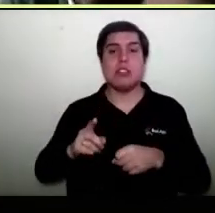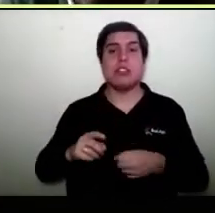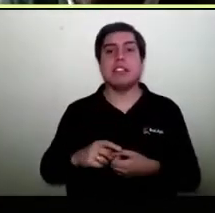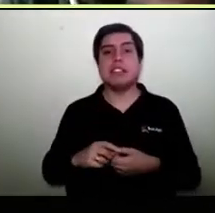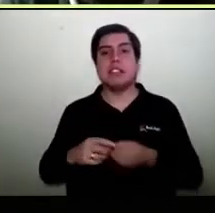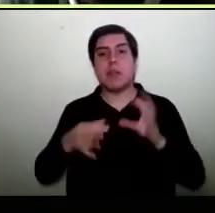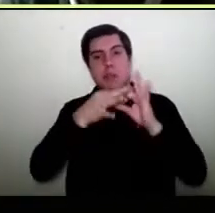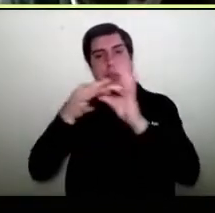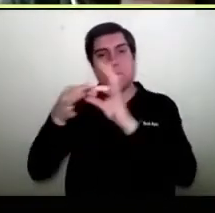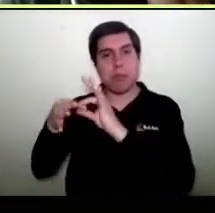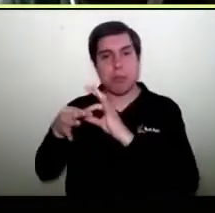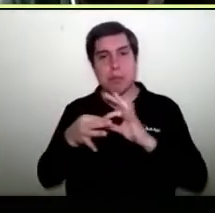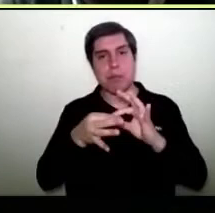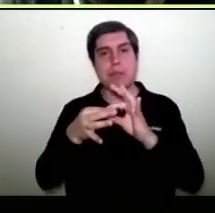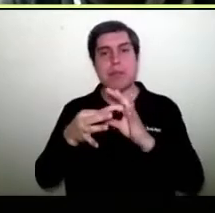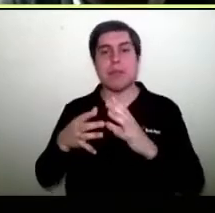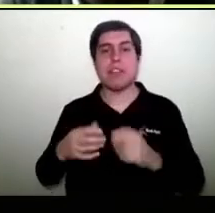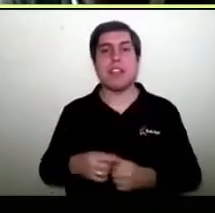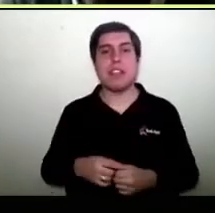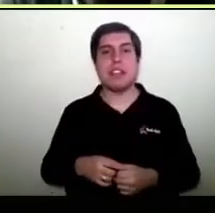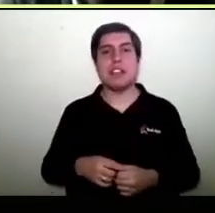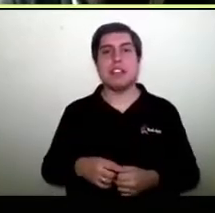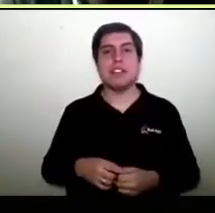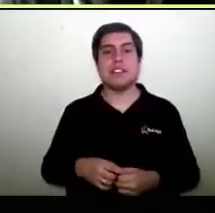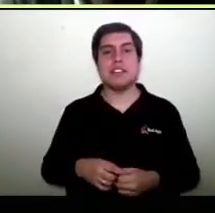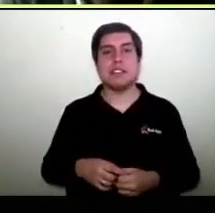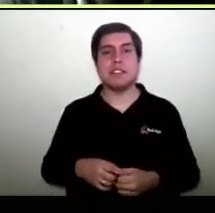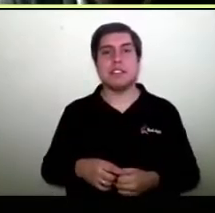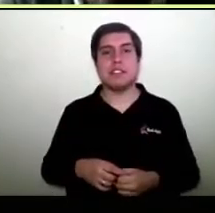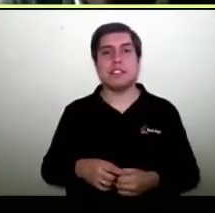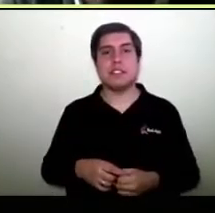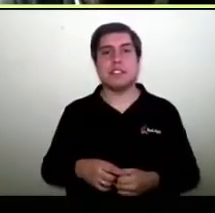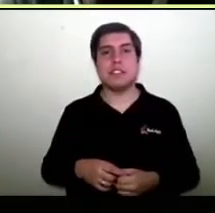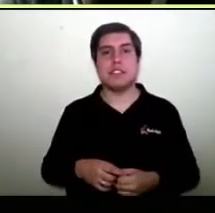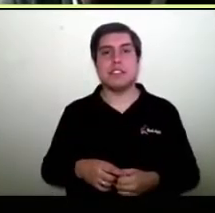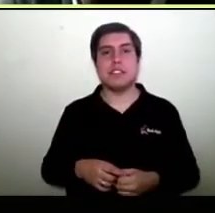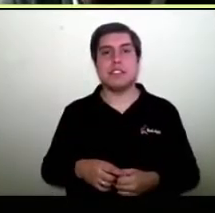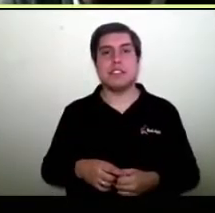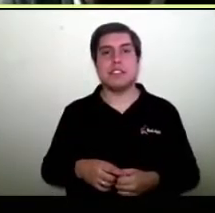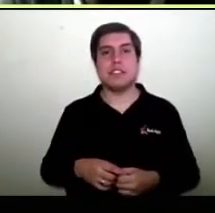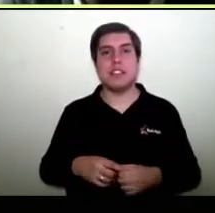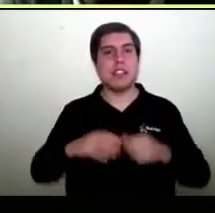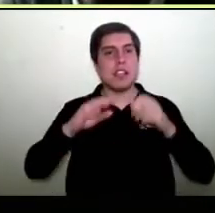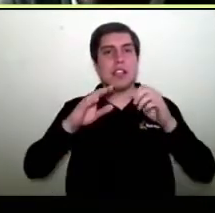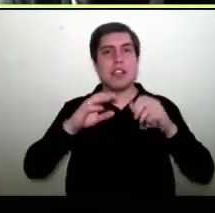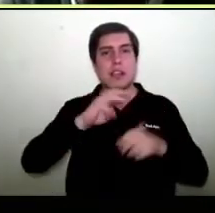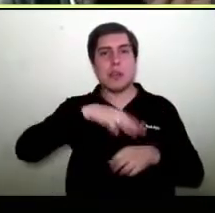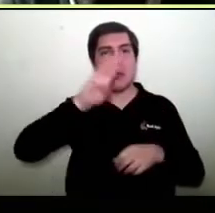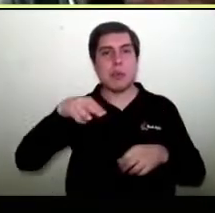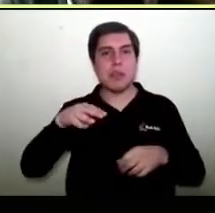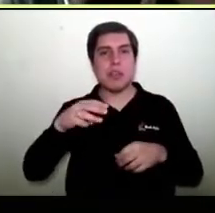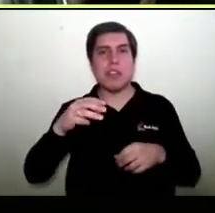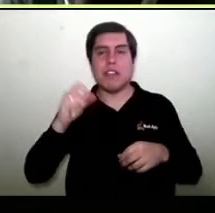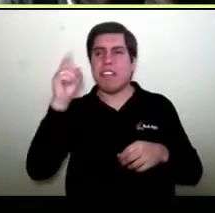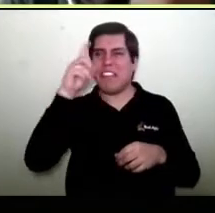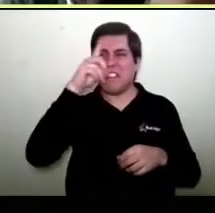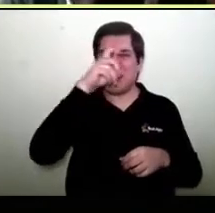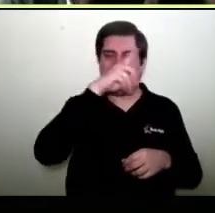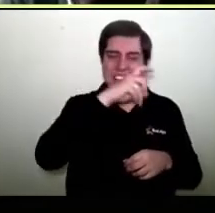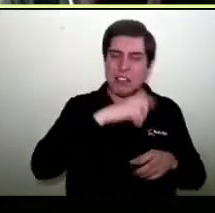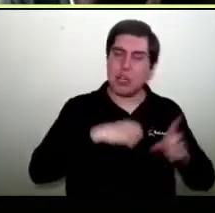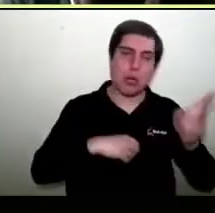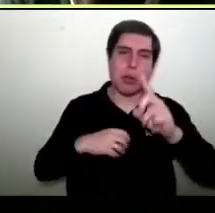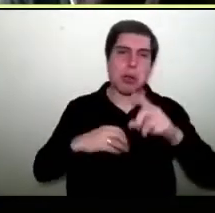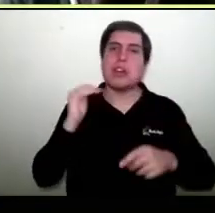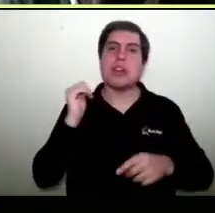hoy día entrar en un mall virtual debería ser, así como lo es en Comunidad C, muy simple. Voy, me creo y lo